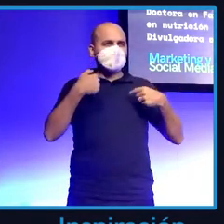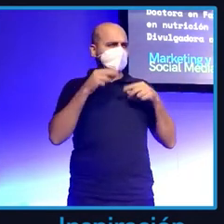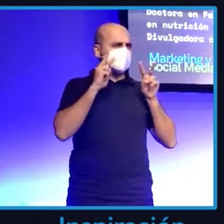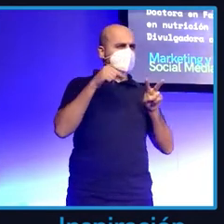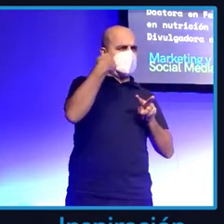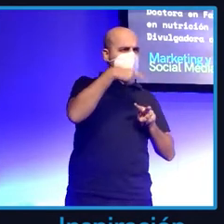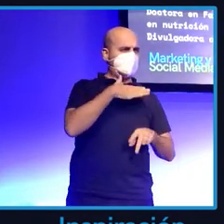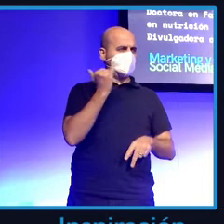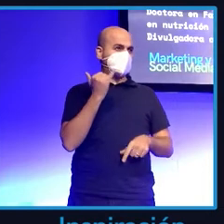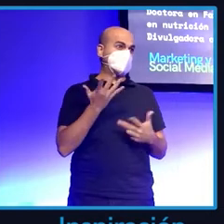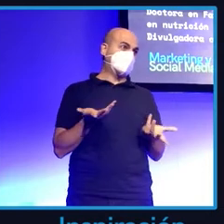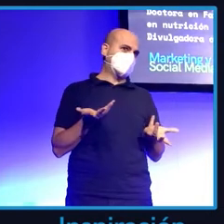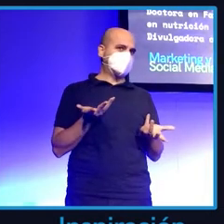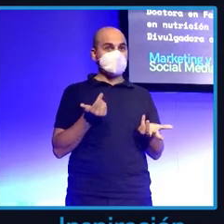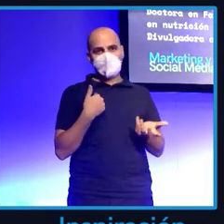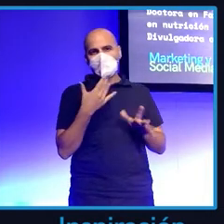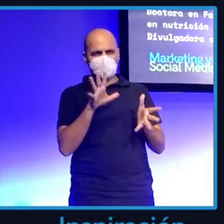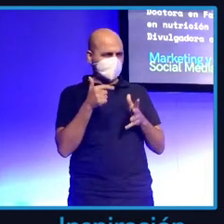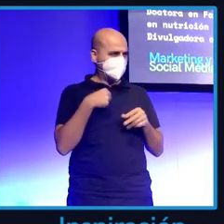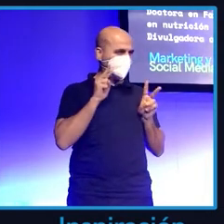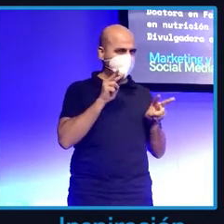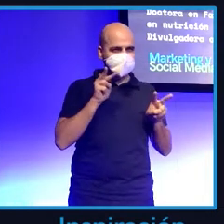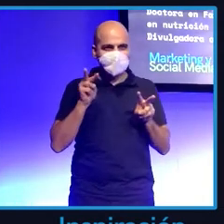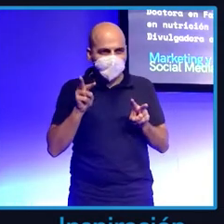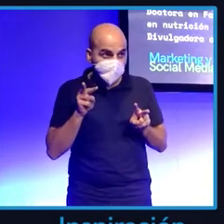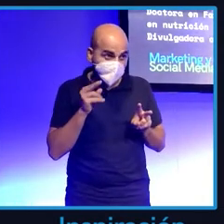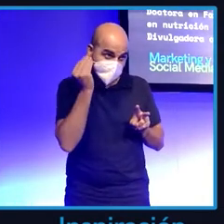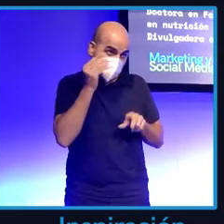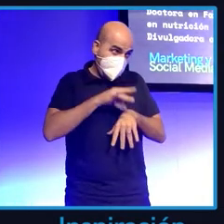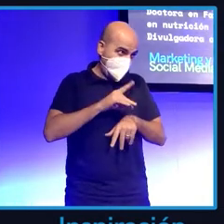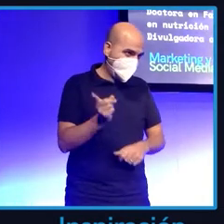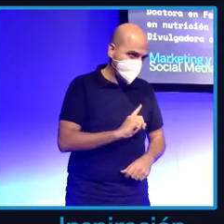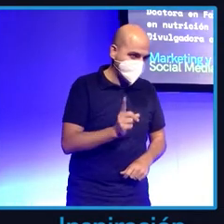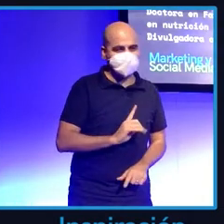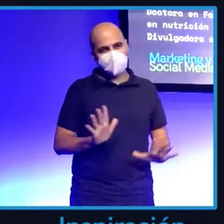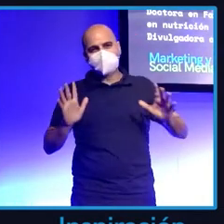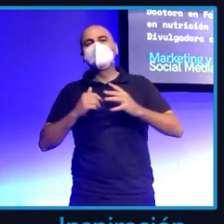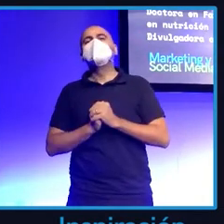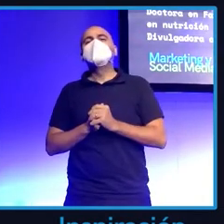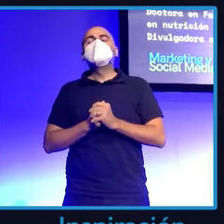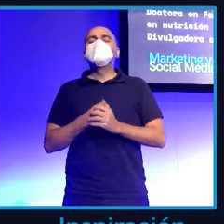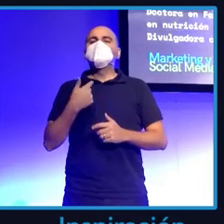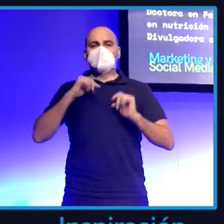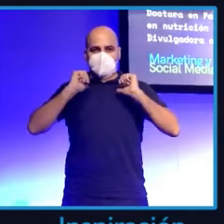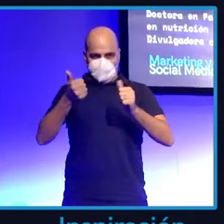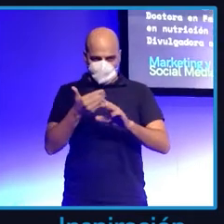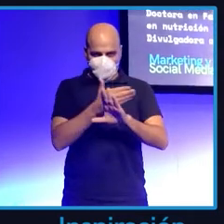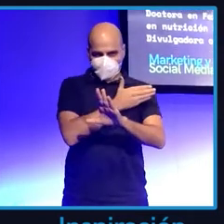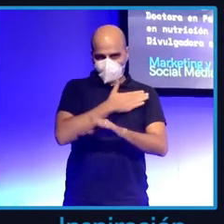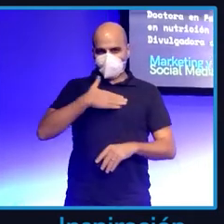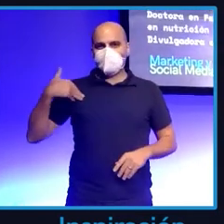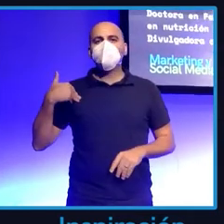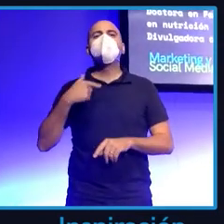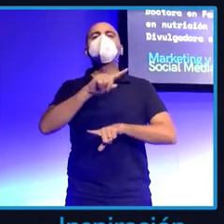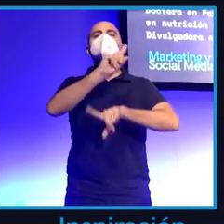más o menos os veo, no estáis enfermos. Antes de empezar me gustaría hacer una pregunta. ¿Hay alguna escrita